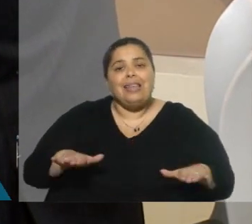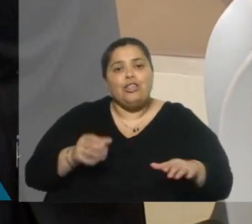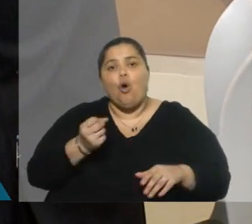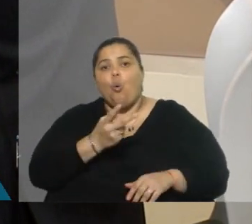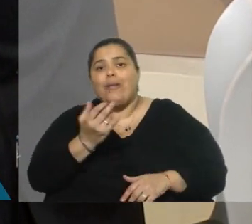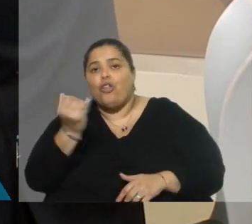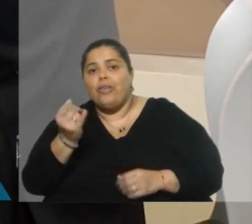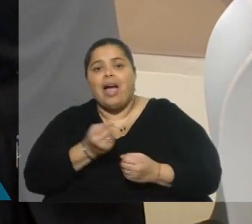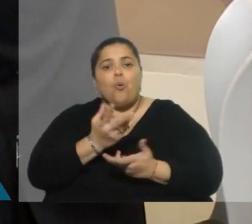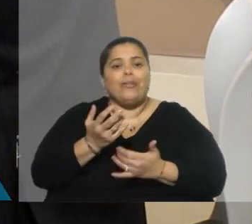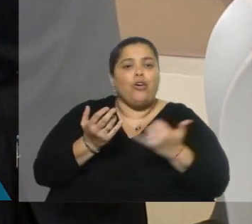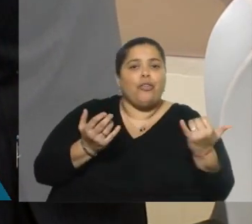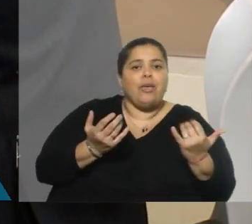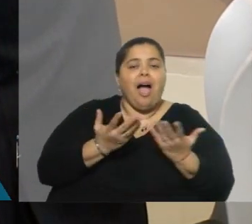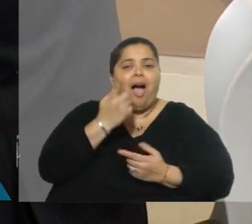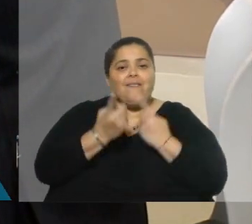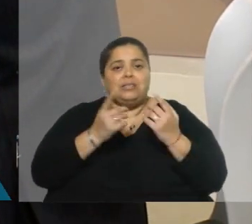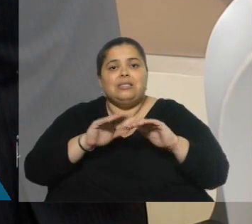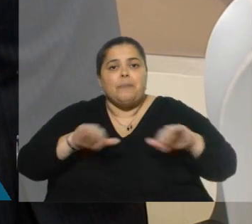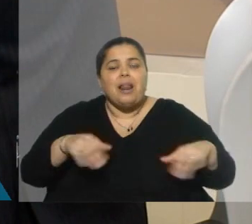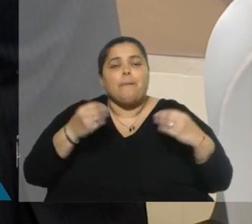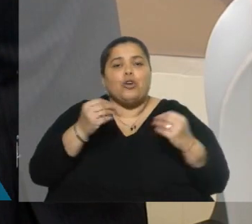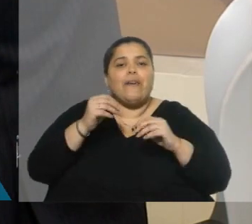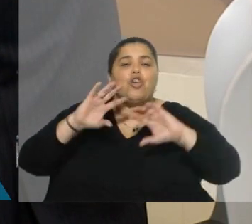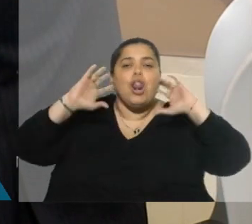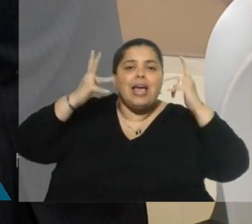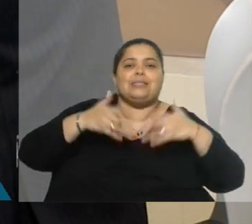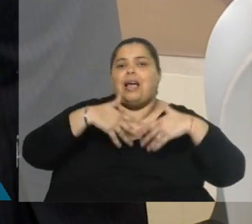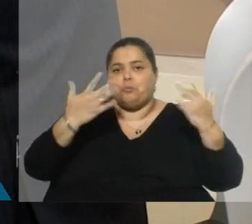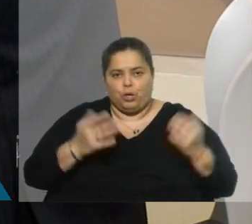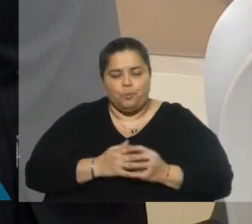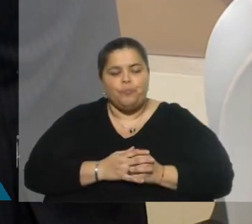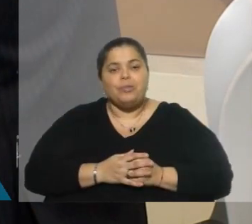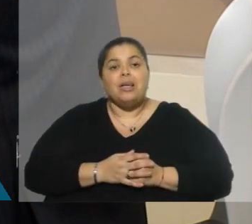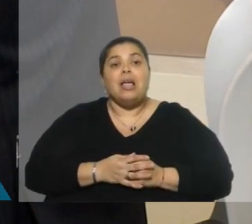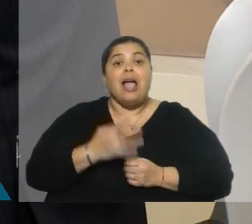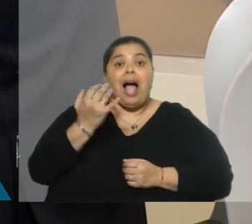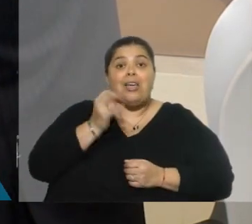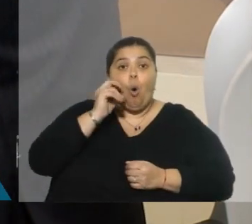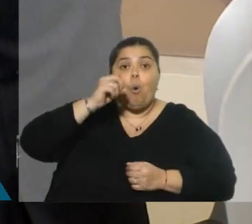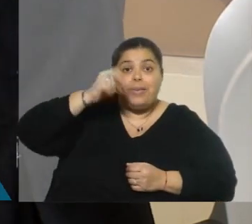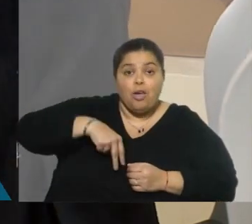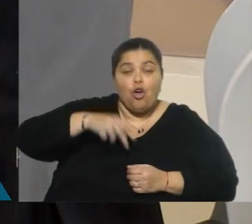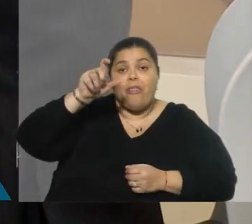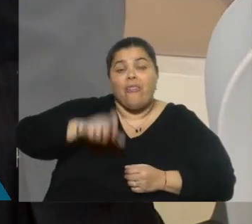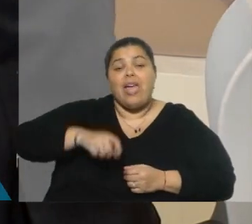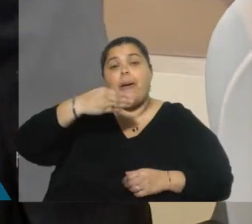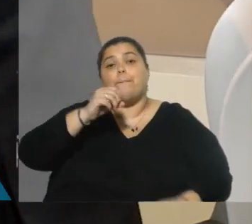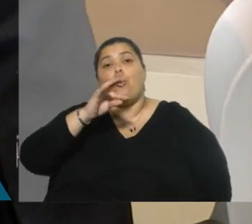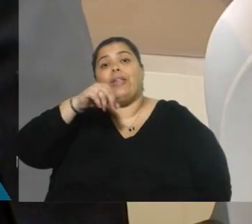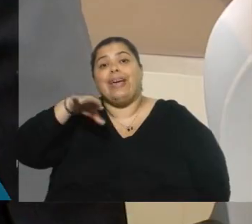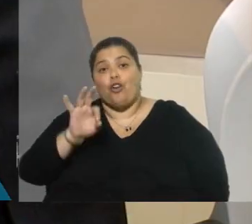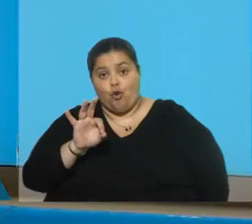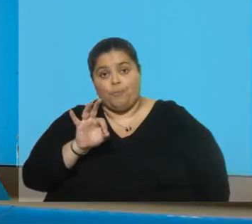estaría con uno, con otro, muchas veces son separaciones porque hay violencia, además, en el medio. Tenemos nosotros la opinión, si la podemos pasar, de Mónica Botero,